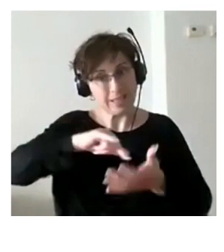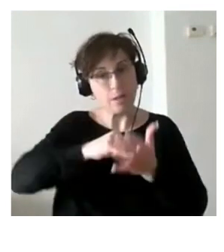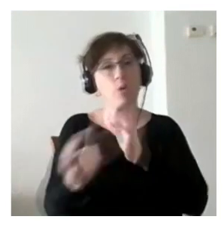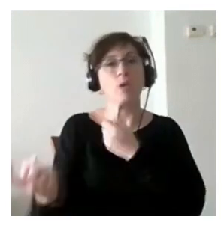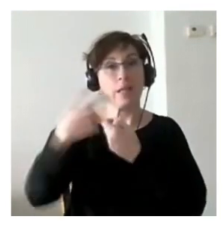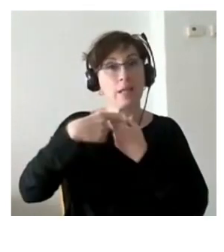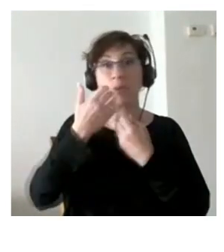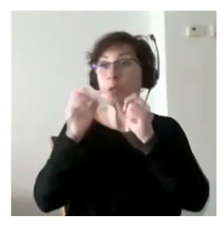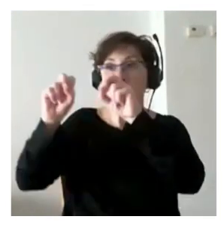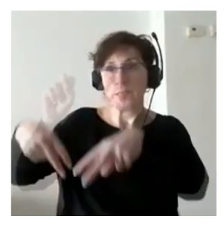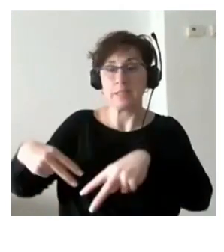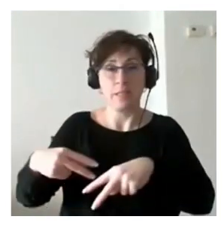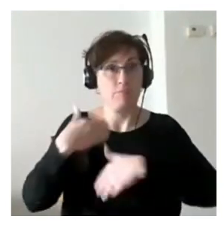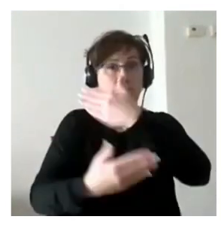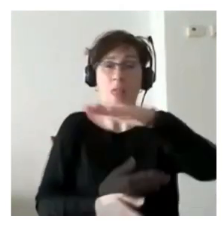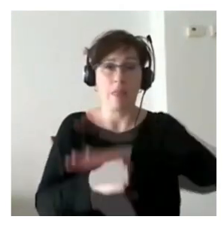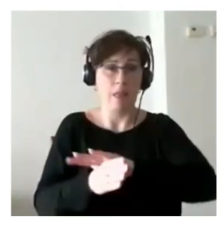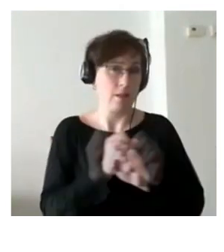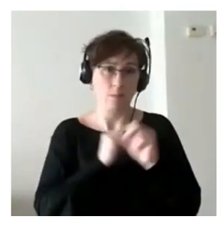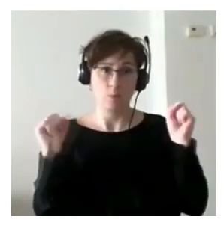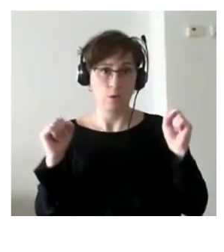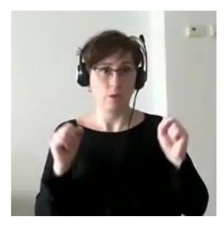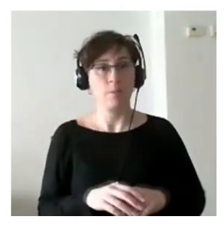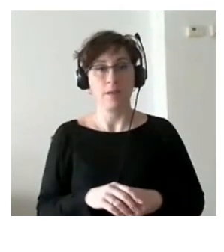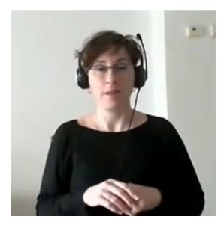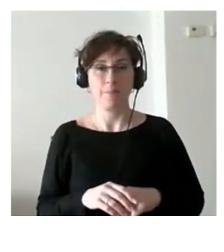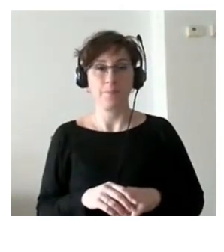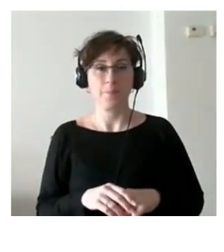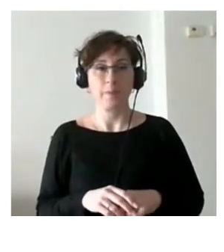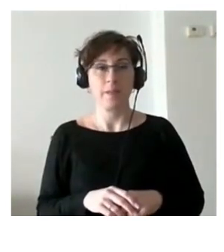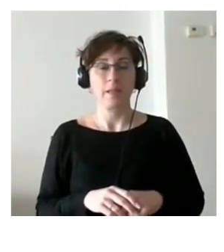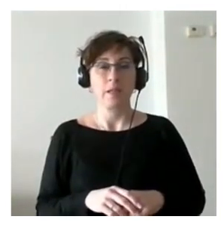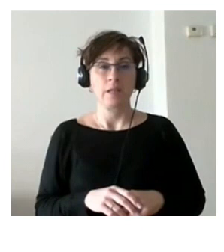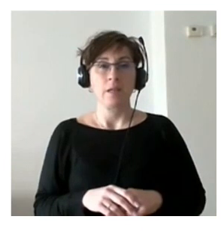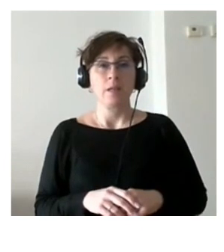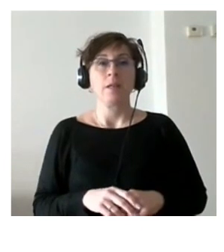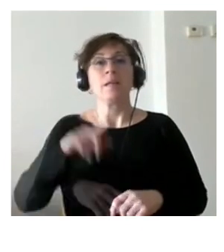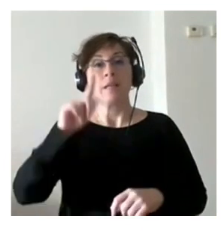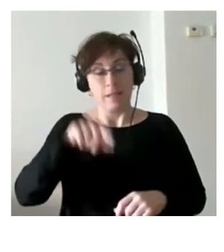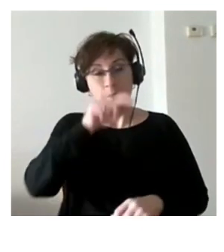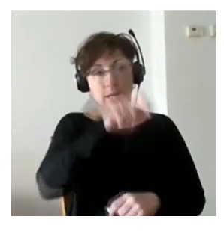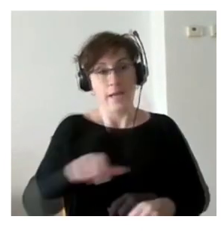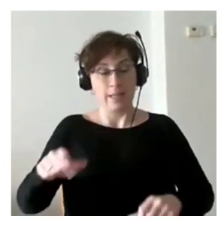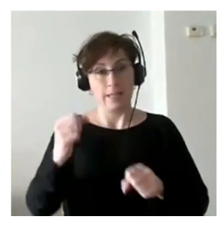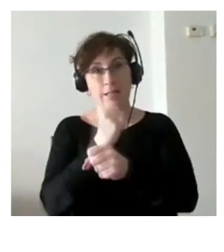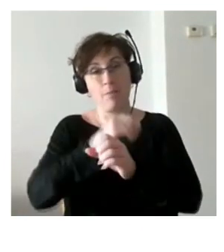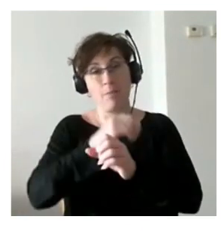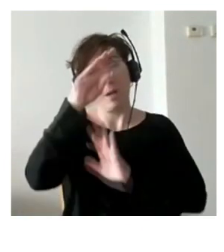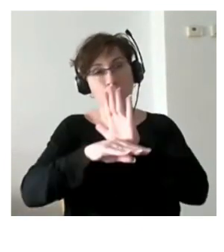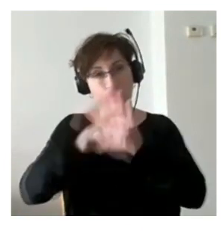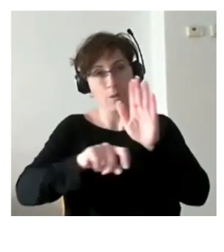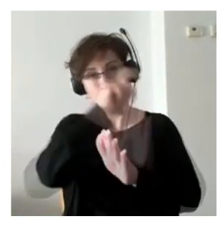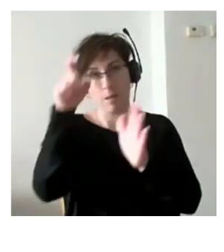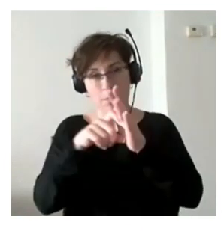sin ellas no hubiera sido posible y desde luego a las personas que trabajan en el programa de plena inclusión pues porque siempre nos